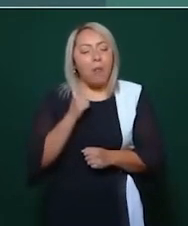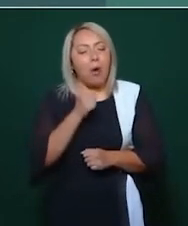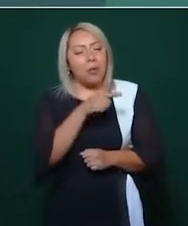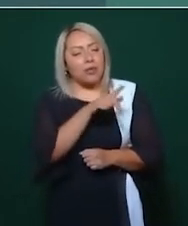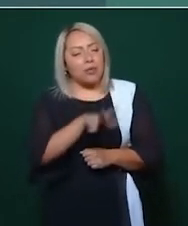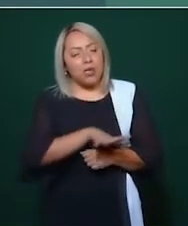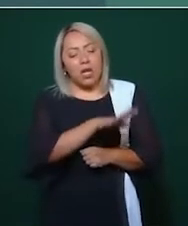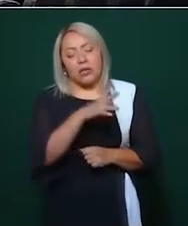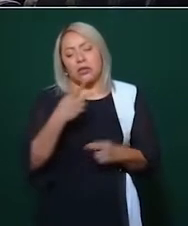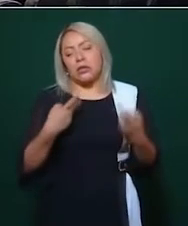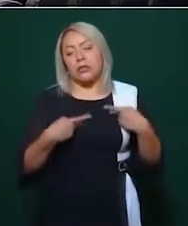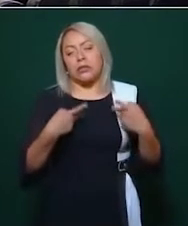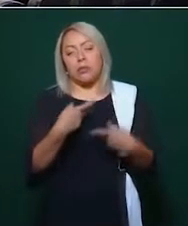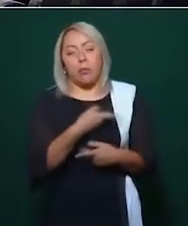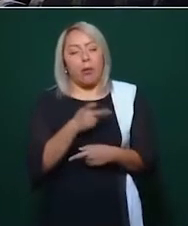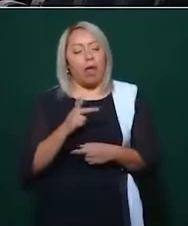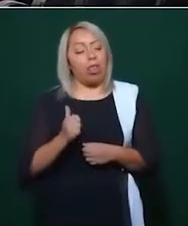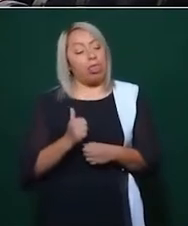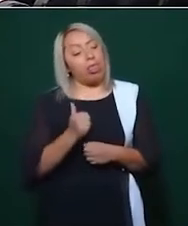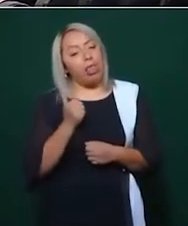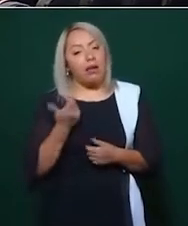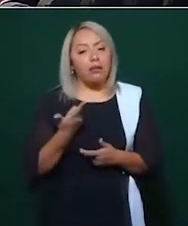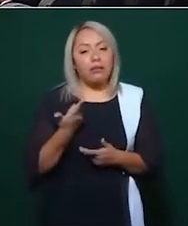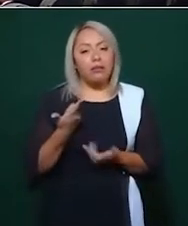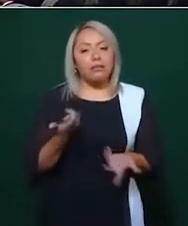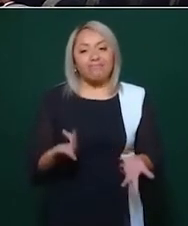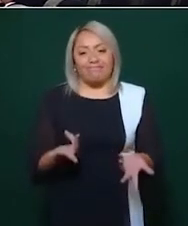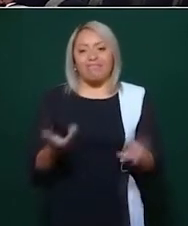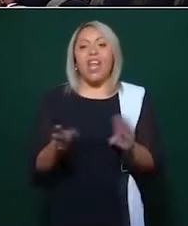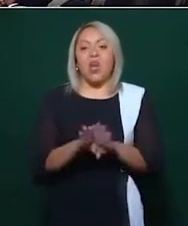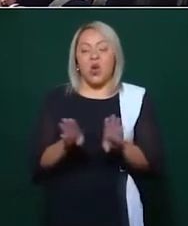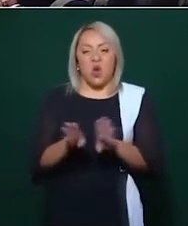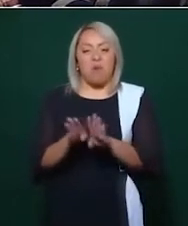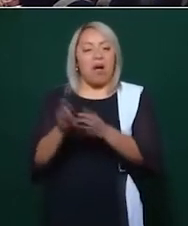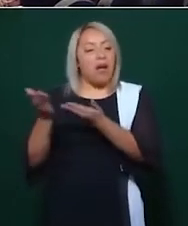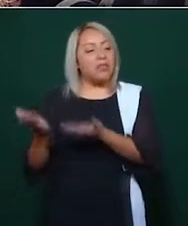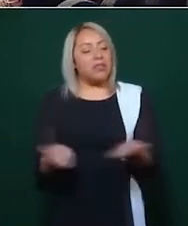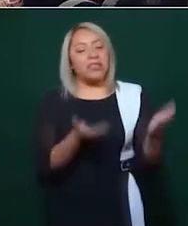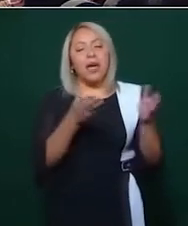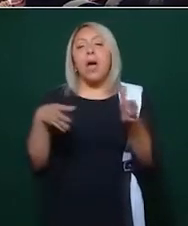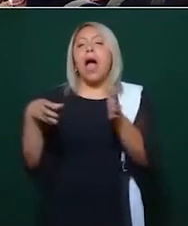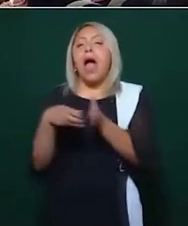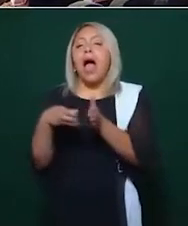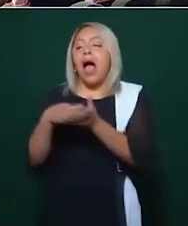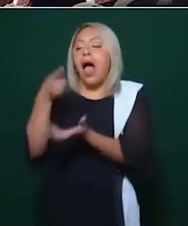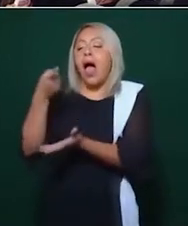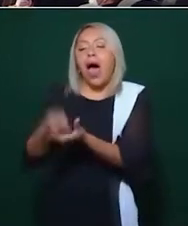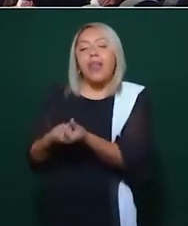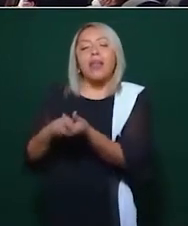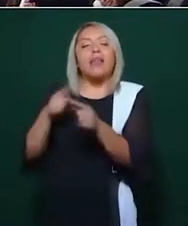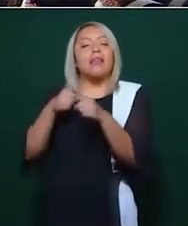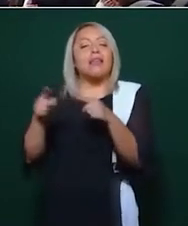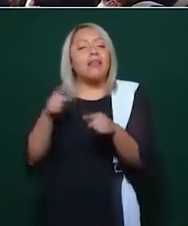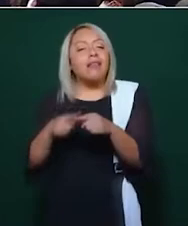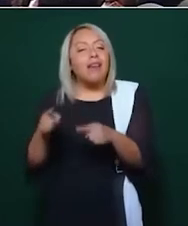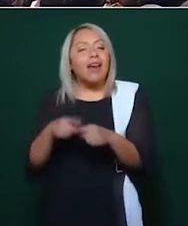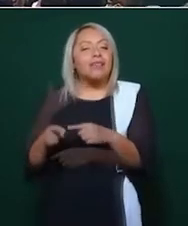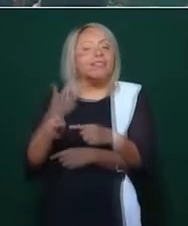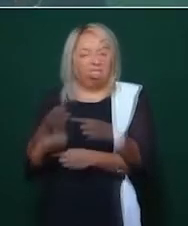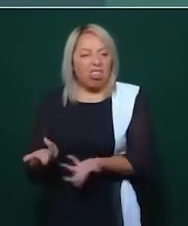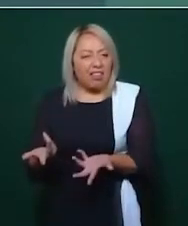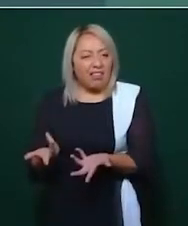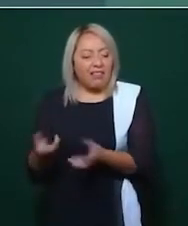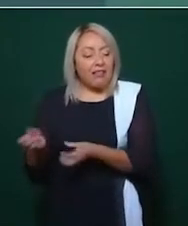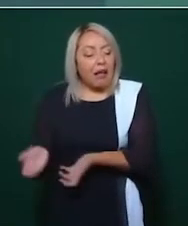necesidad la gente, entregan las despensas, el frijol con gorgojo,